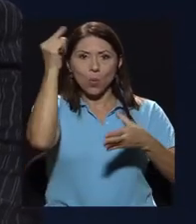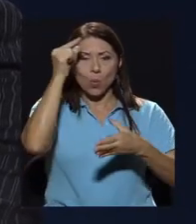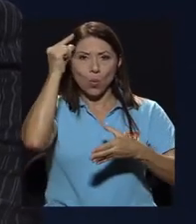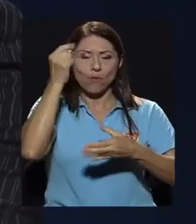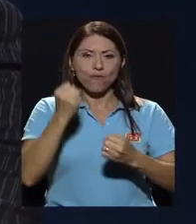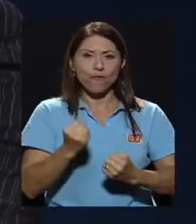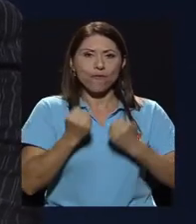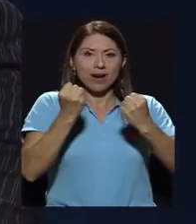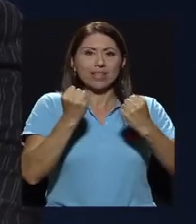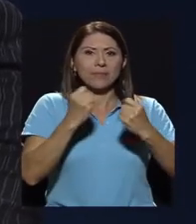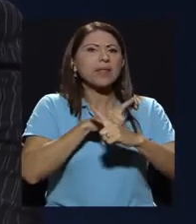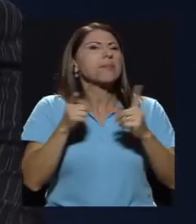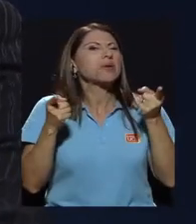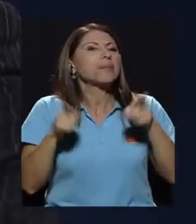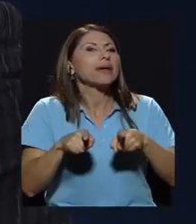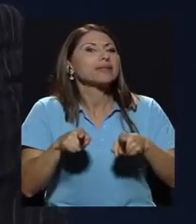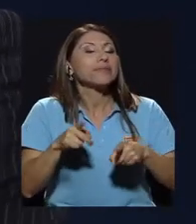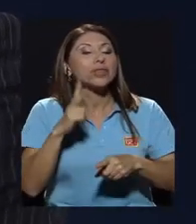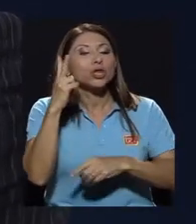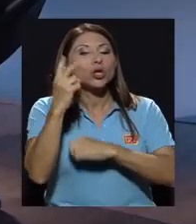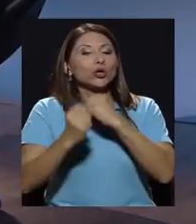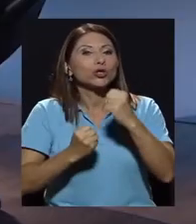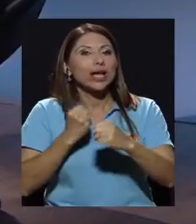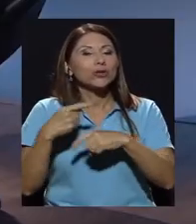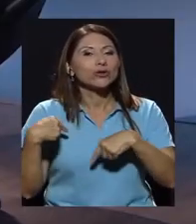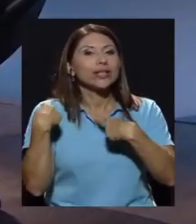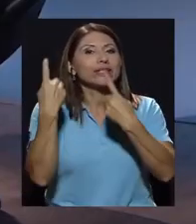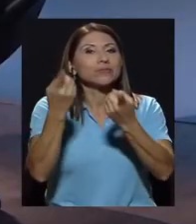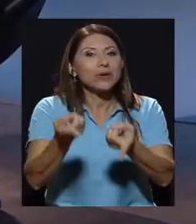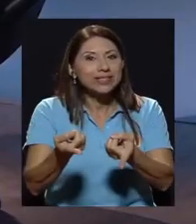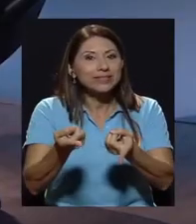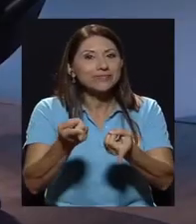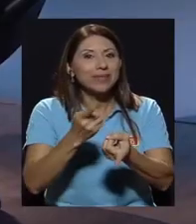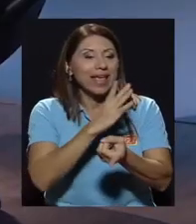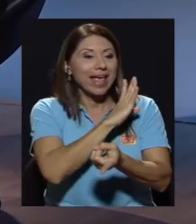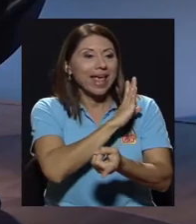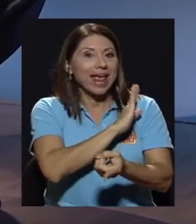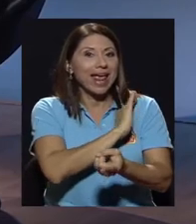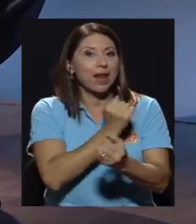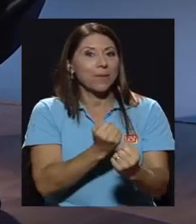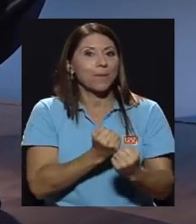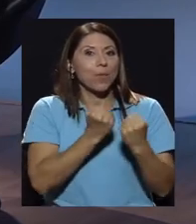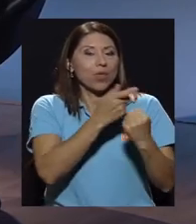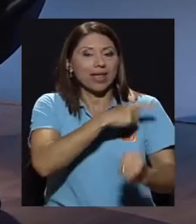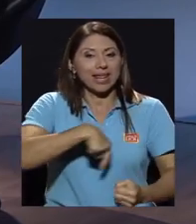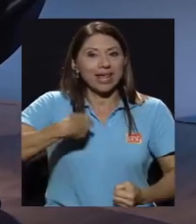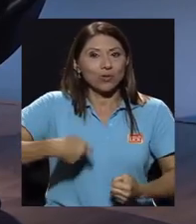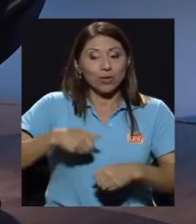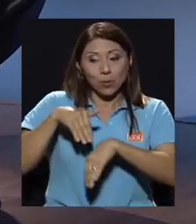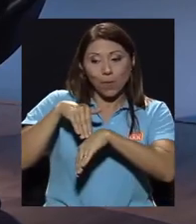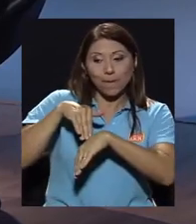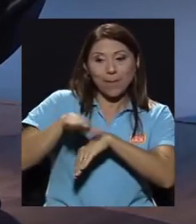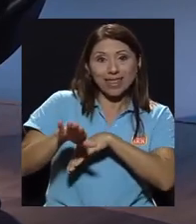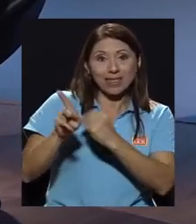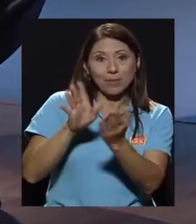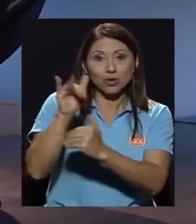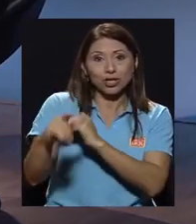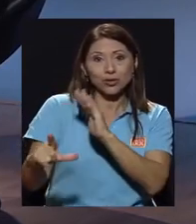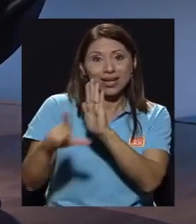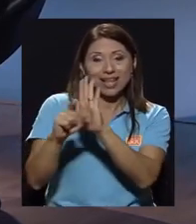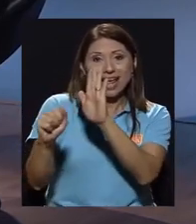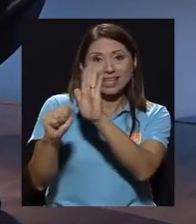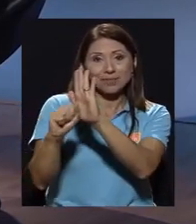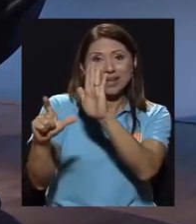sucede hasta dos años después es que el Poder Ejecutivo manda a la Asamblea un proyecto de ley para fortalecer